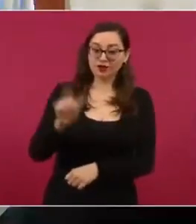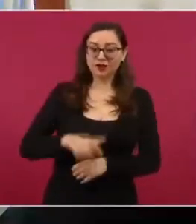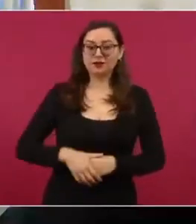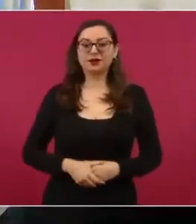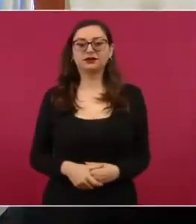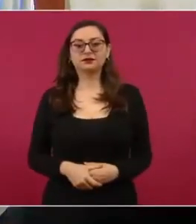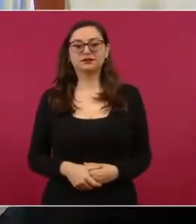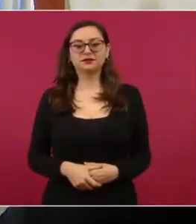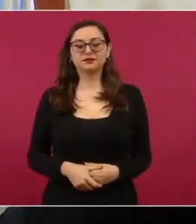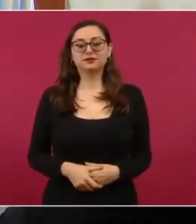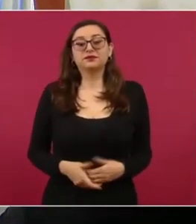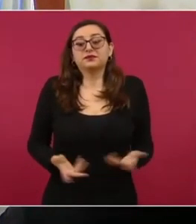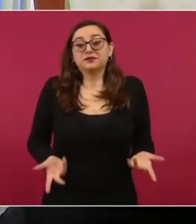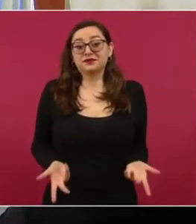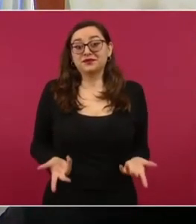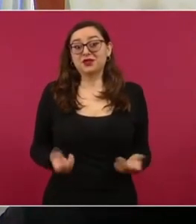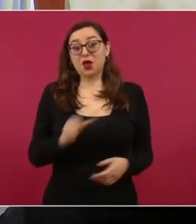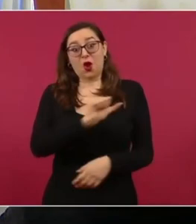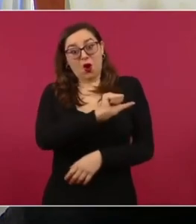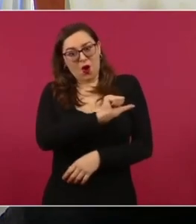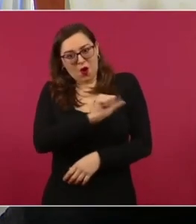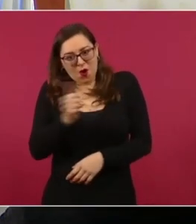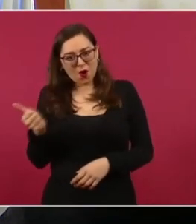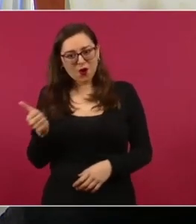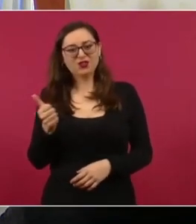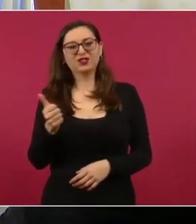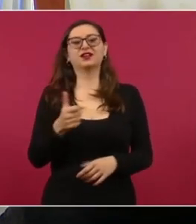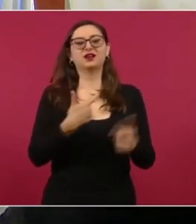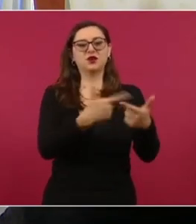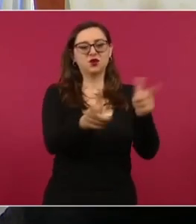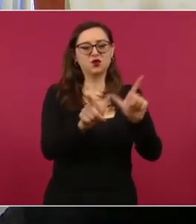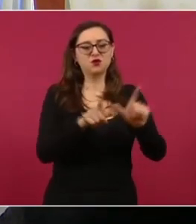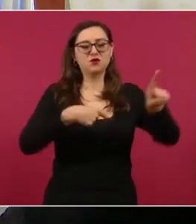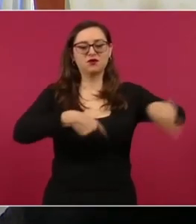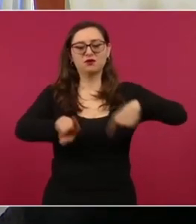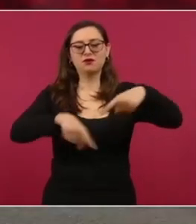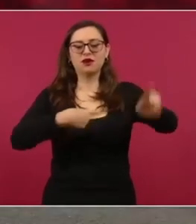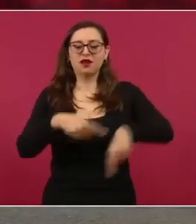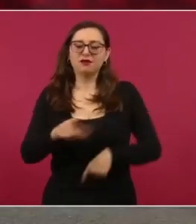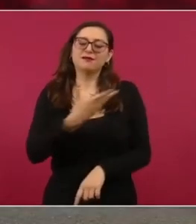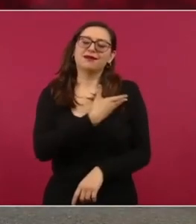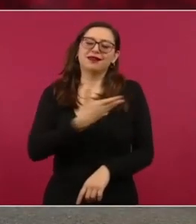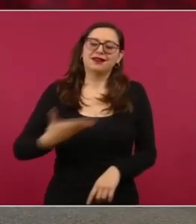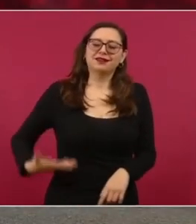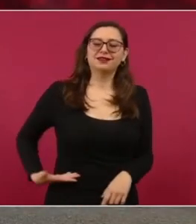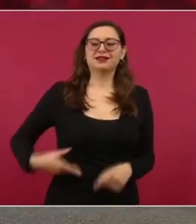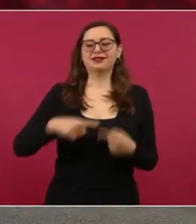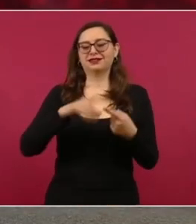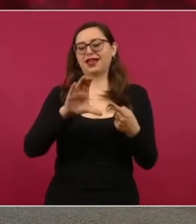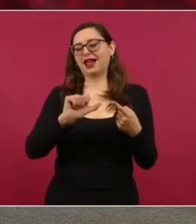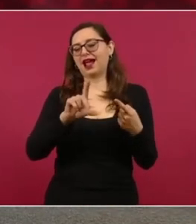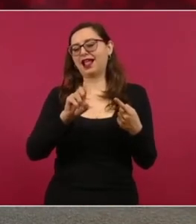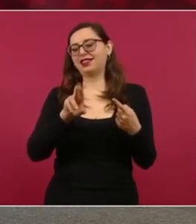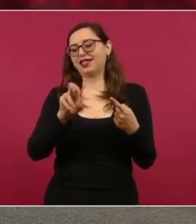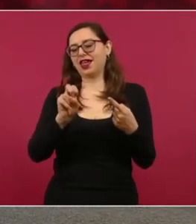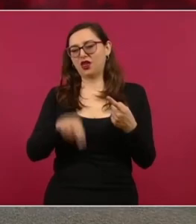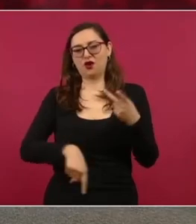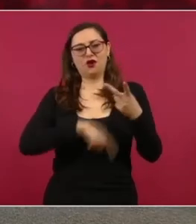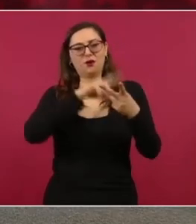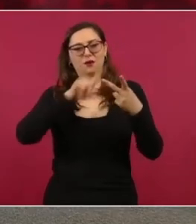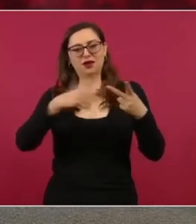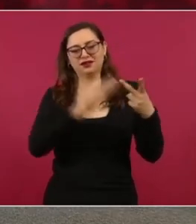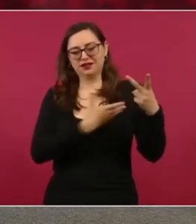Estas son condonaciones de impuestos que se le han hecho a clubes. Felipe Calderón y Enrique Peña Nieto le condonaron dos mil